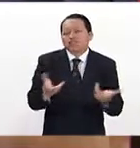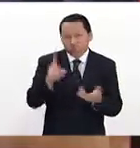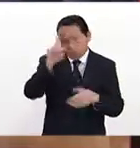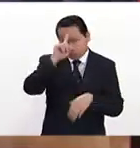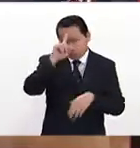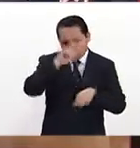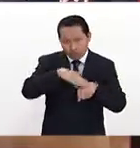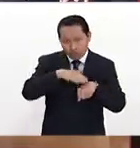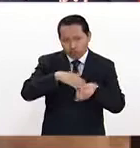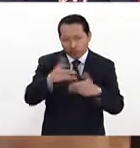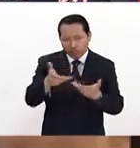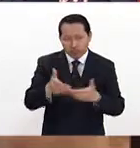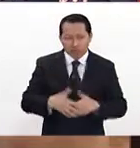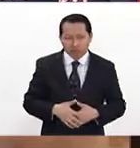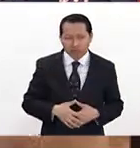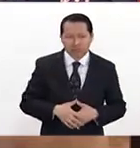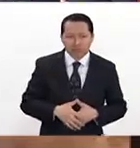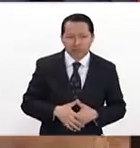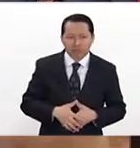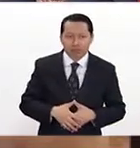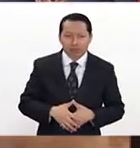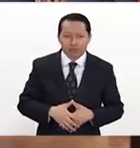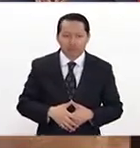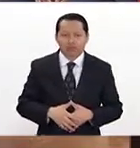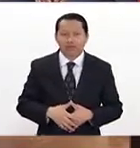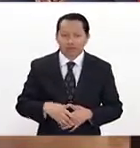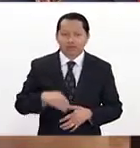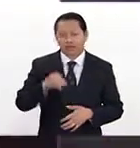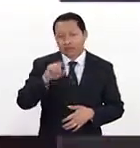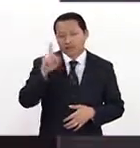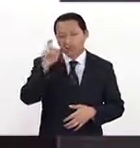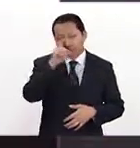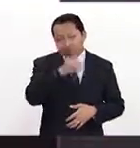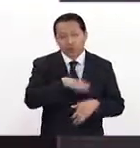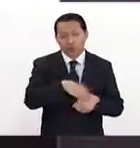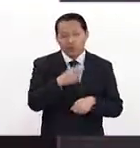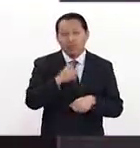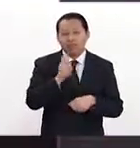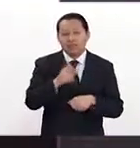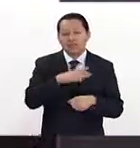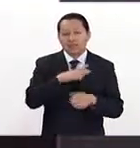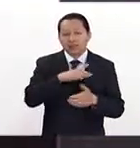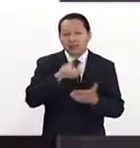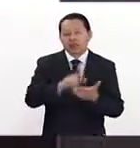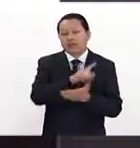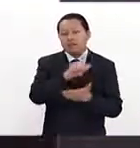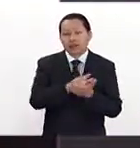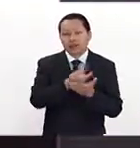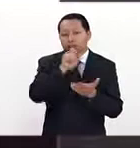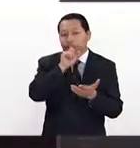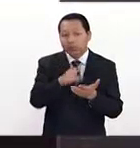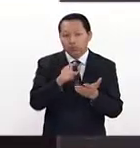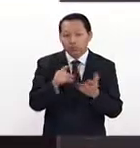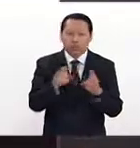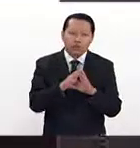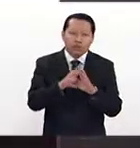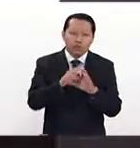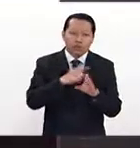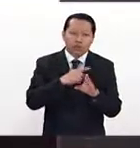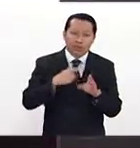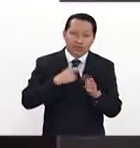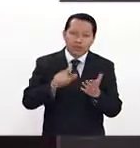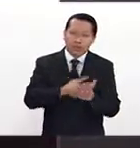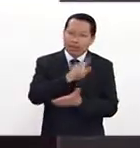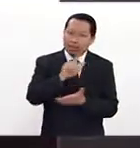recomendaciones nos das al respecto? En realidad es difícil porque eso tiene que ver más con legislaciones. O sea, eso eso tiene que estar claramente